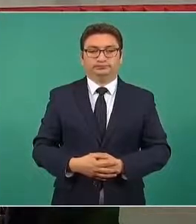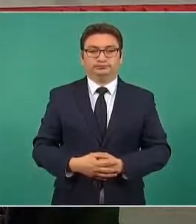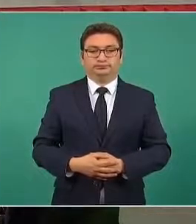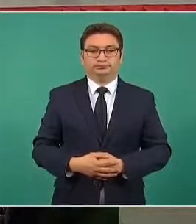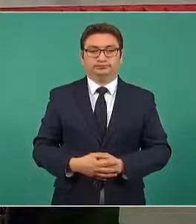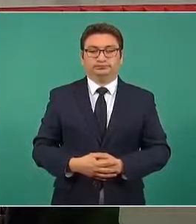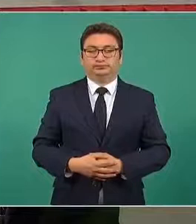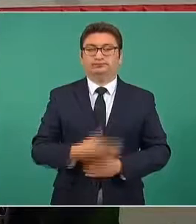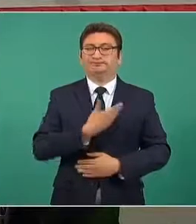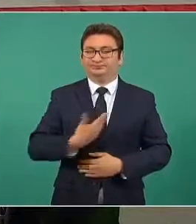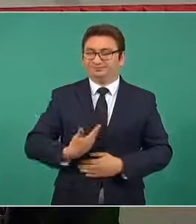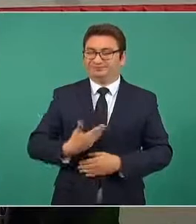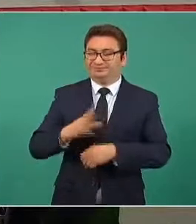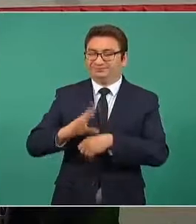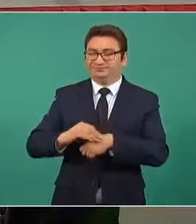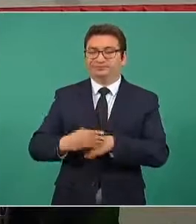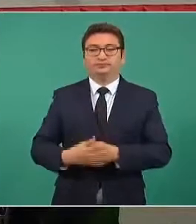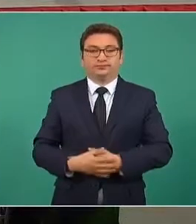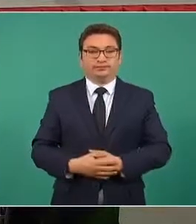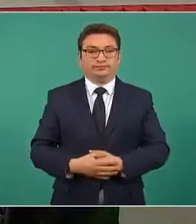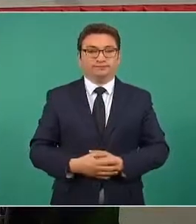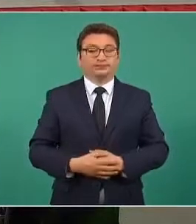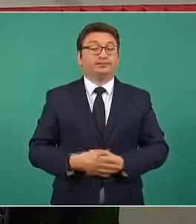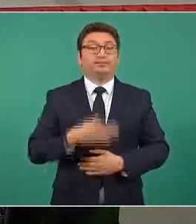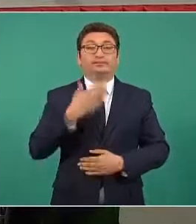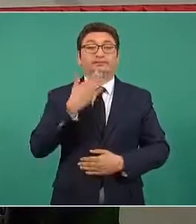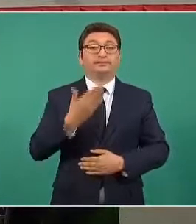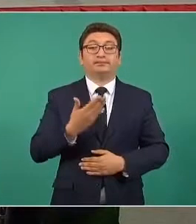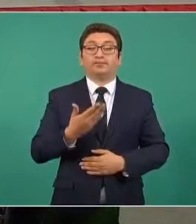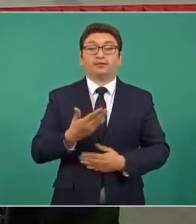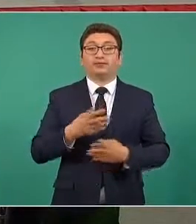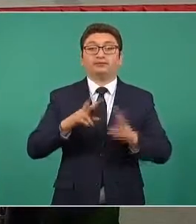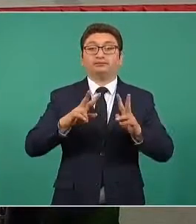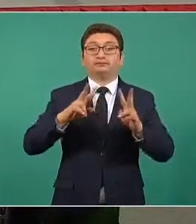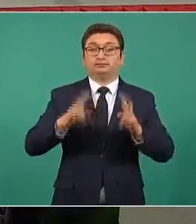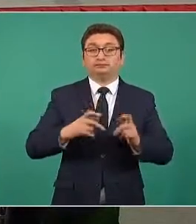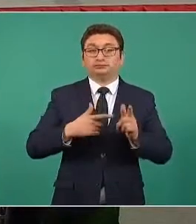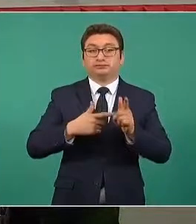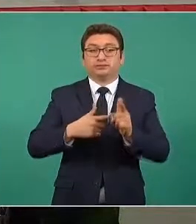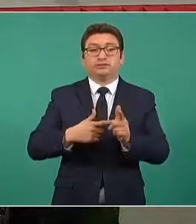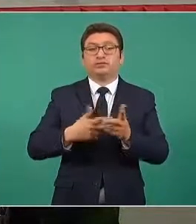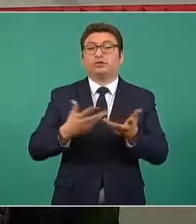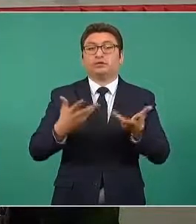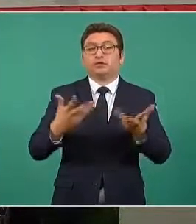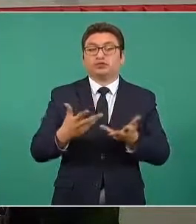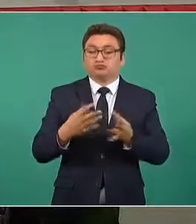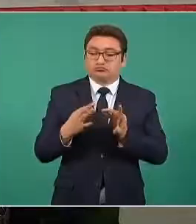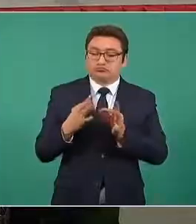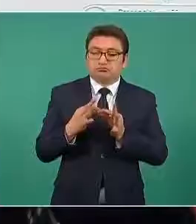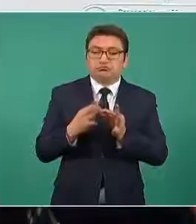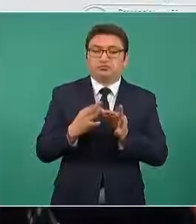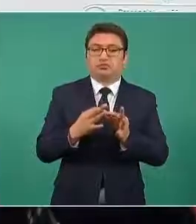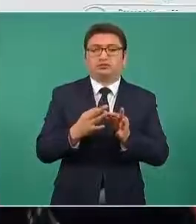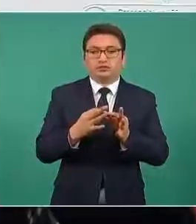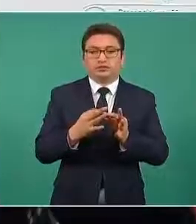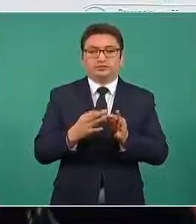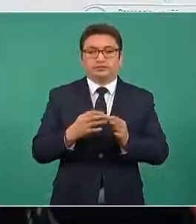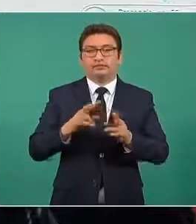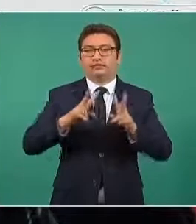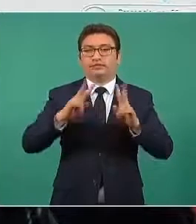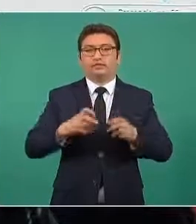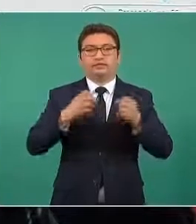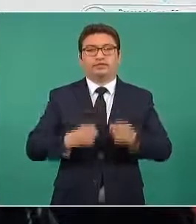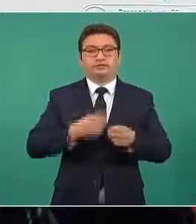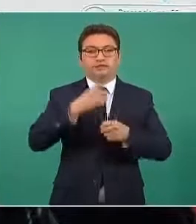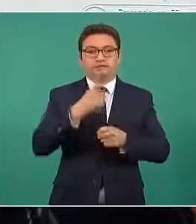Con permiso, señor presidente. Bien, sobre las siguientes misiones que se cumplen en el ámbito de la